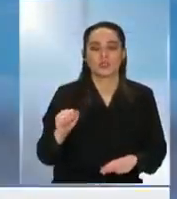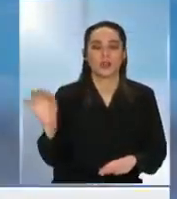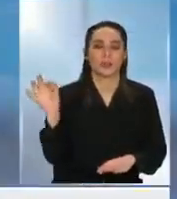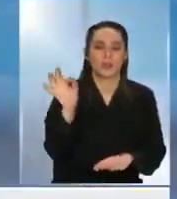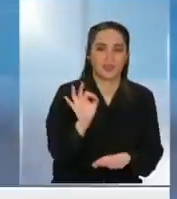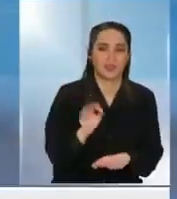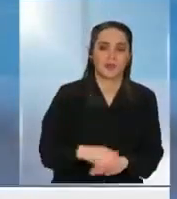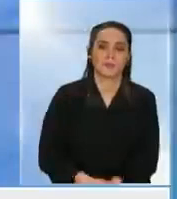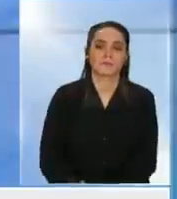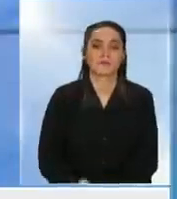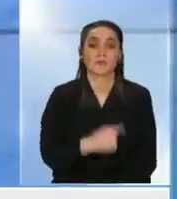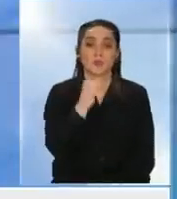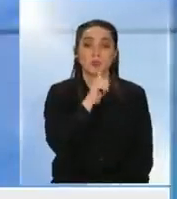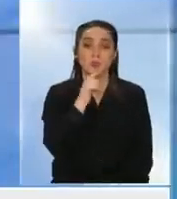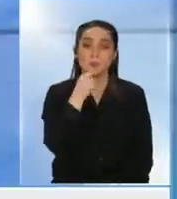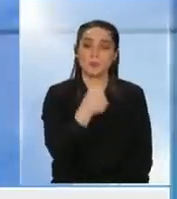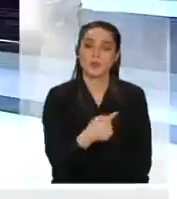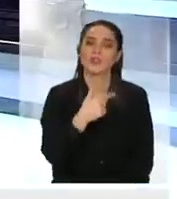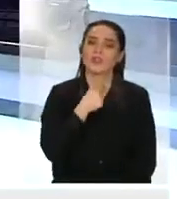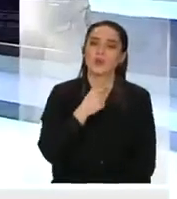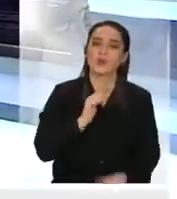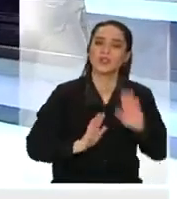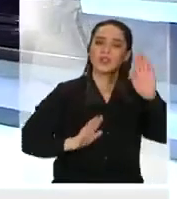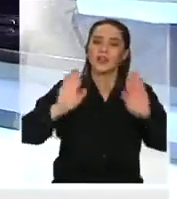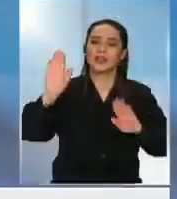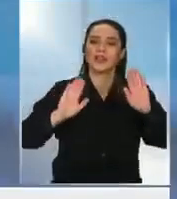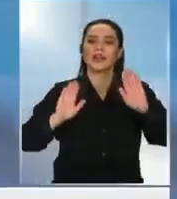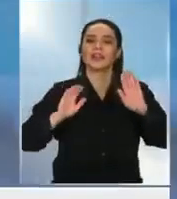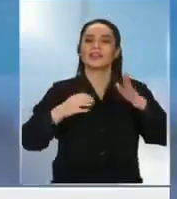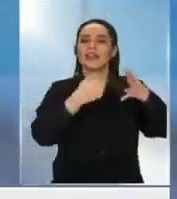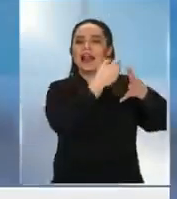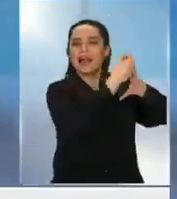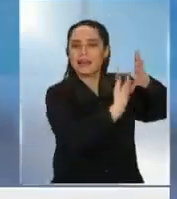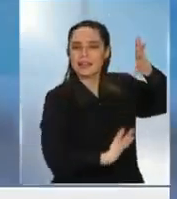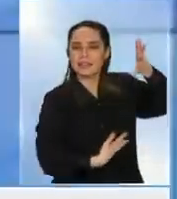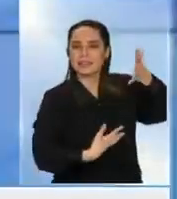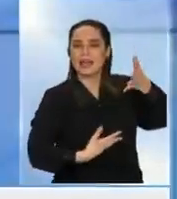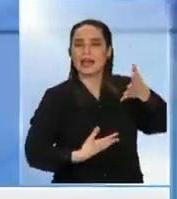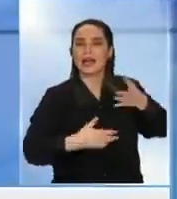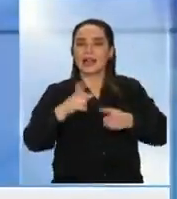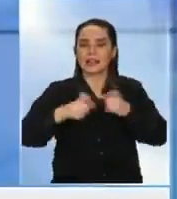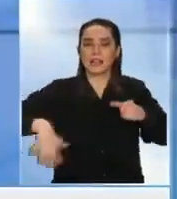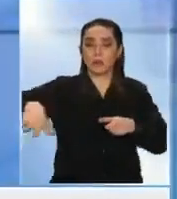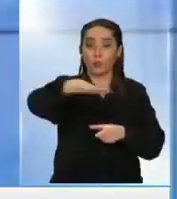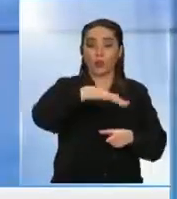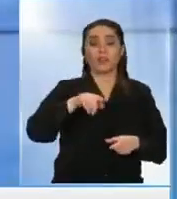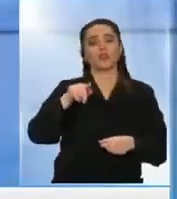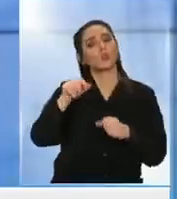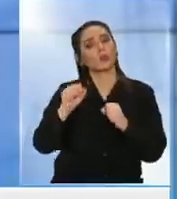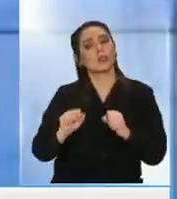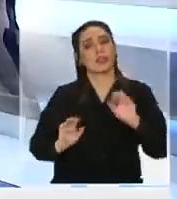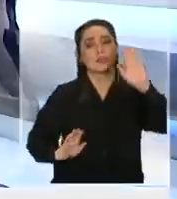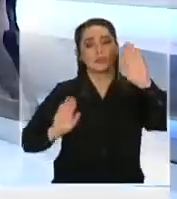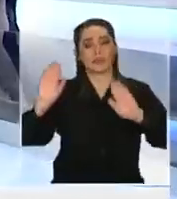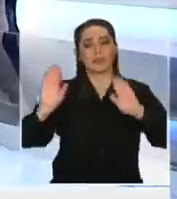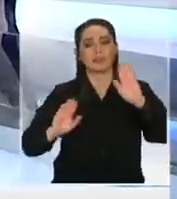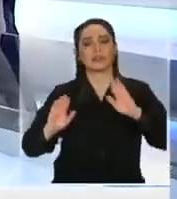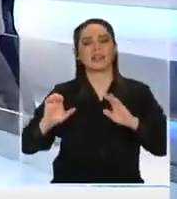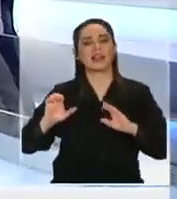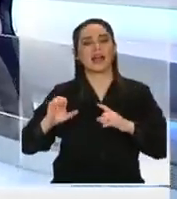¿te gustaría ser candidato presidencial de la lista del pueblo y podrías ser candidato de la